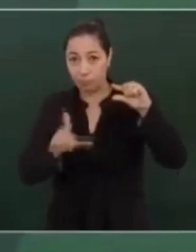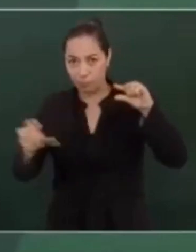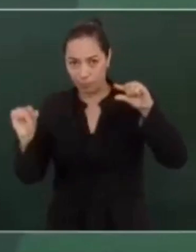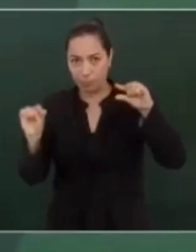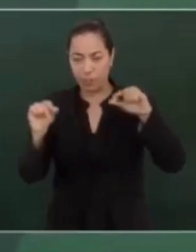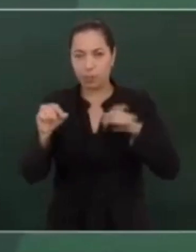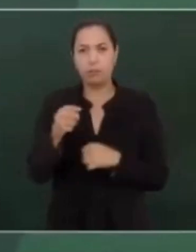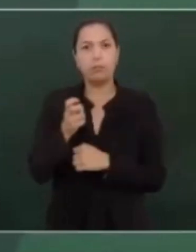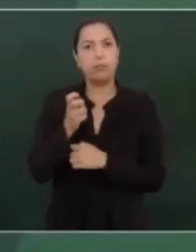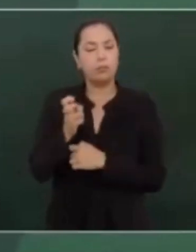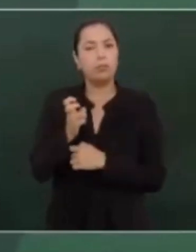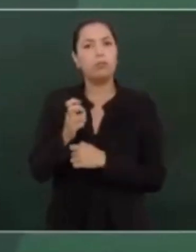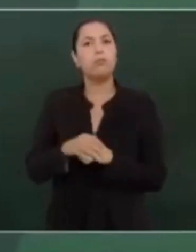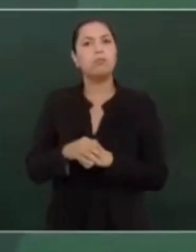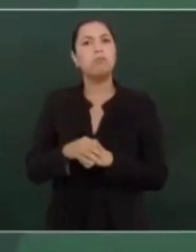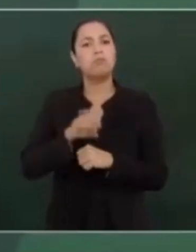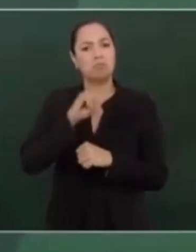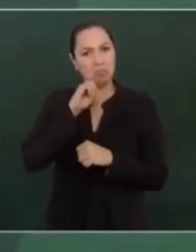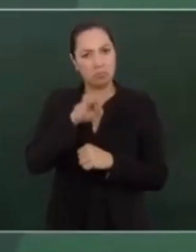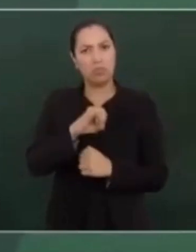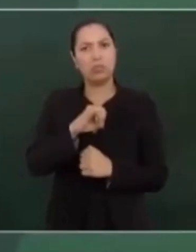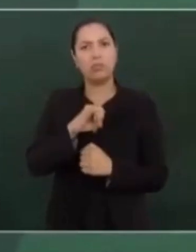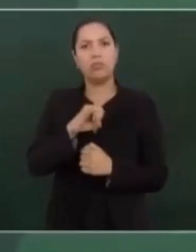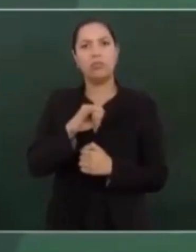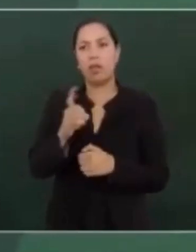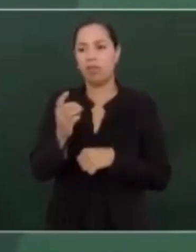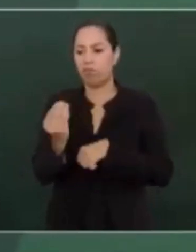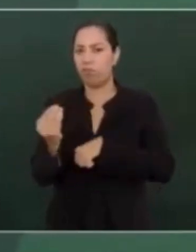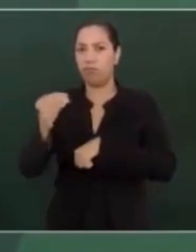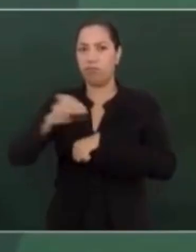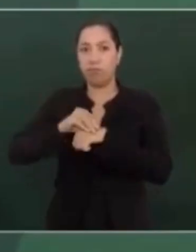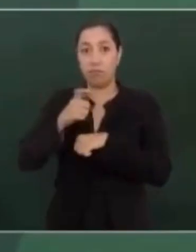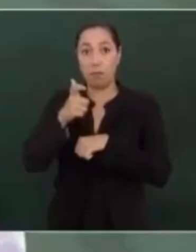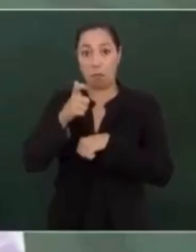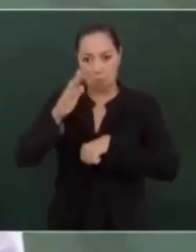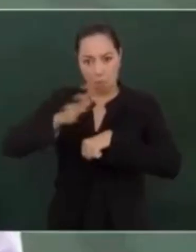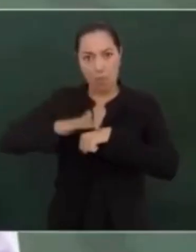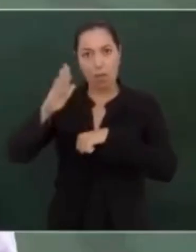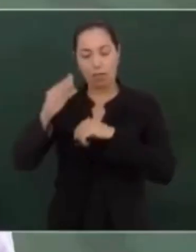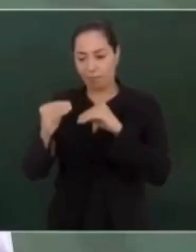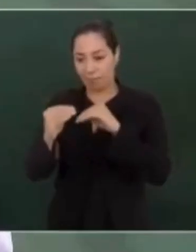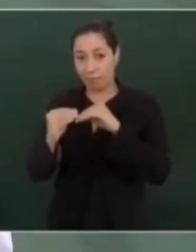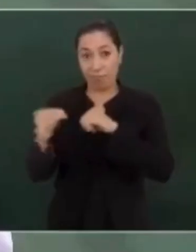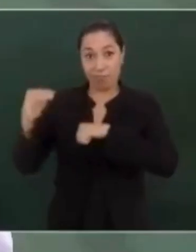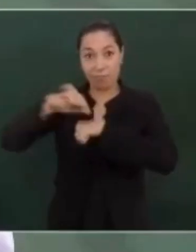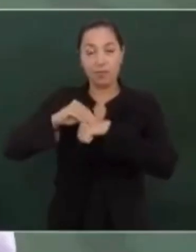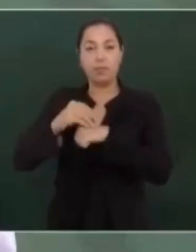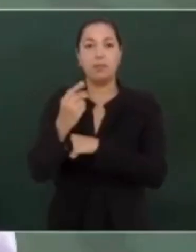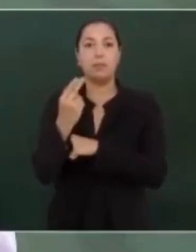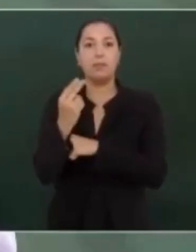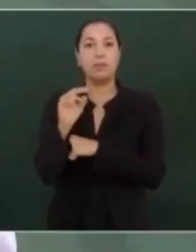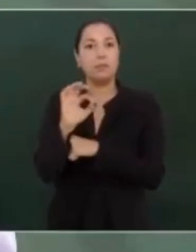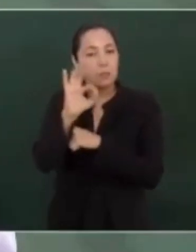van a recibir un aumento en su pensión del 25 por ciento.